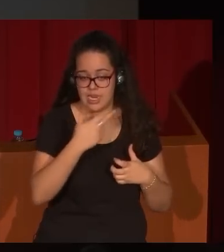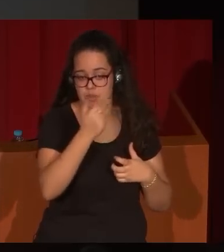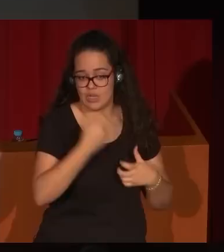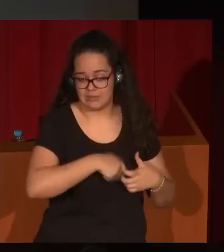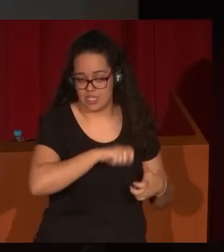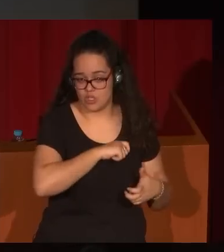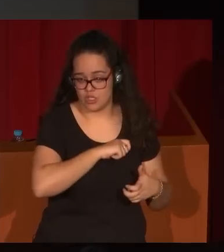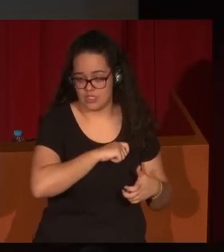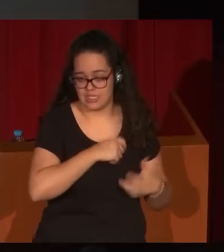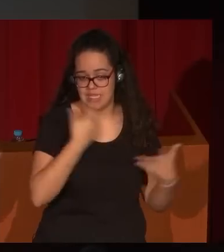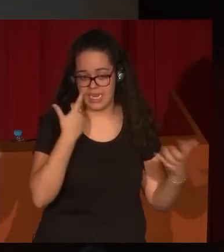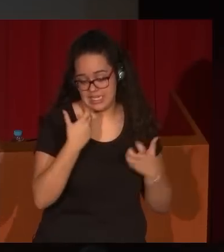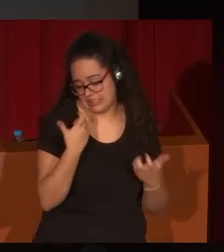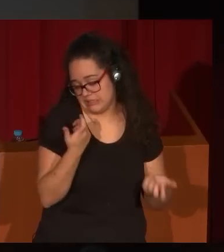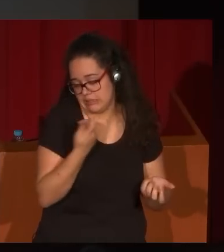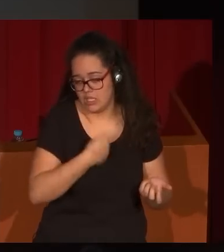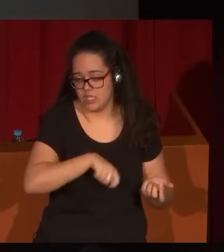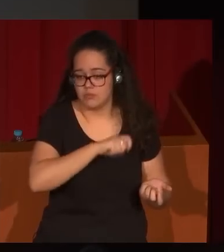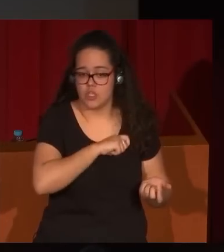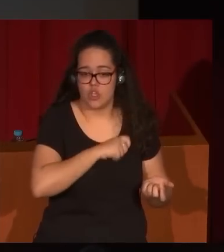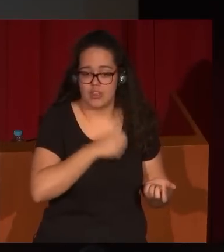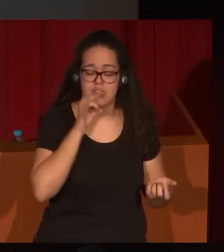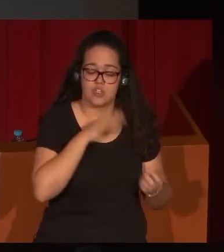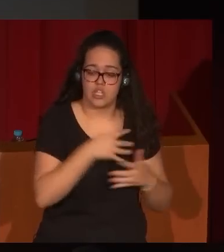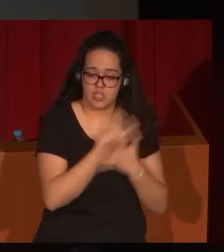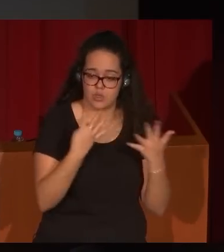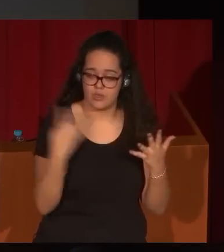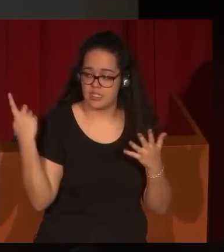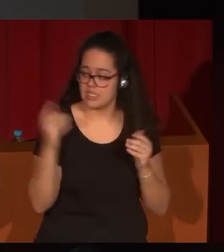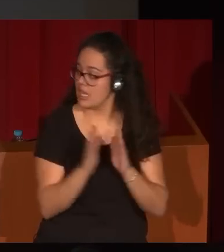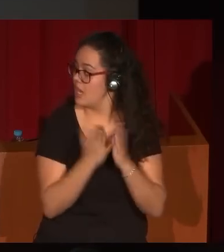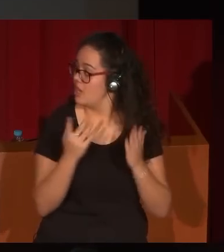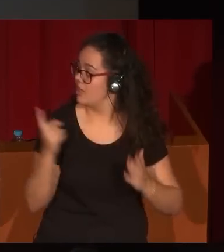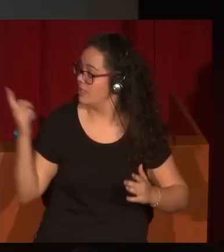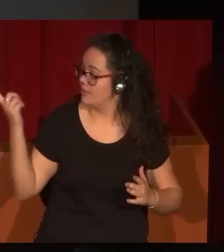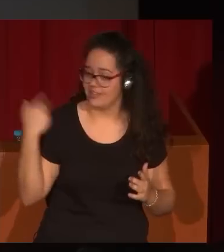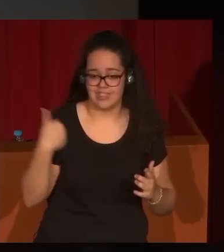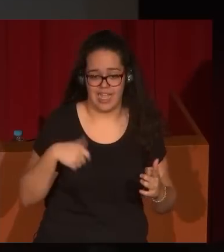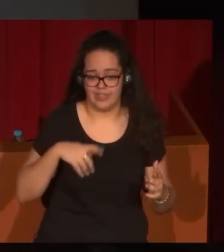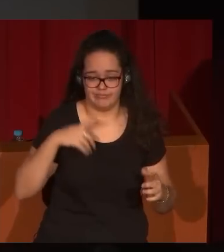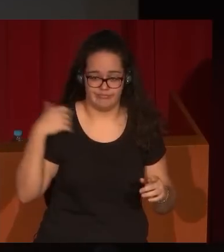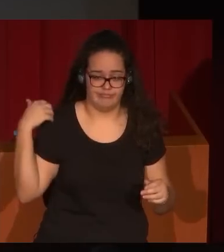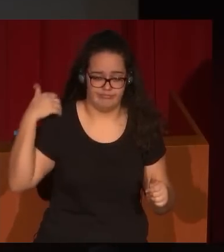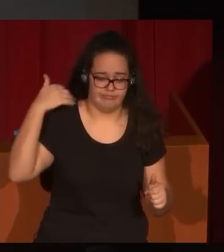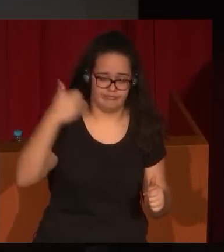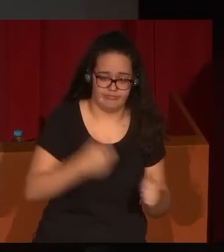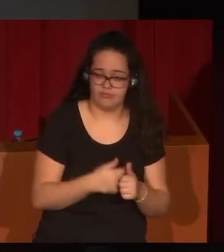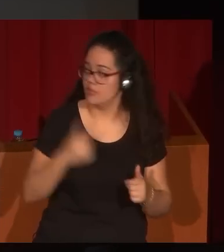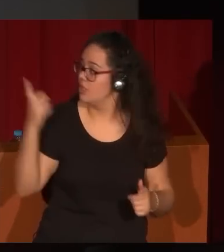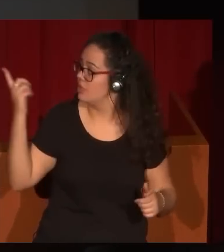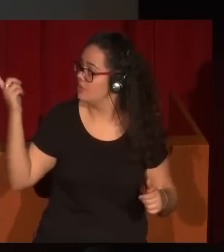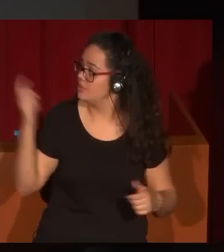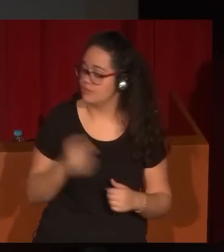pintura española, del arte español del siglo XIX, que es el libro ya legendario de Osorio y Bernal